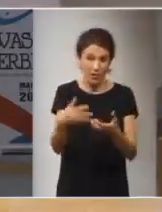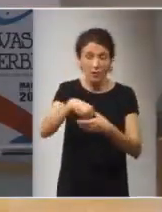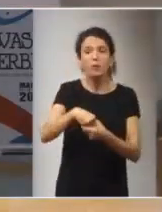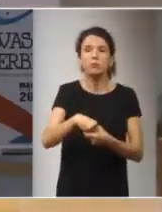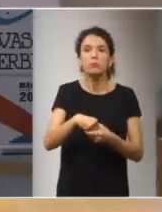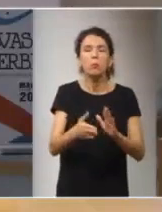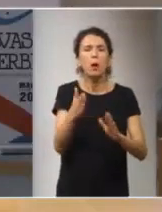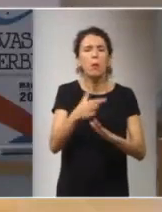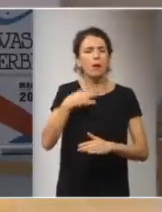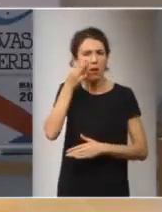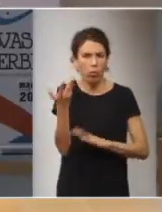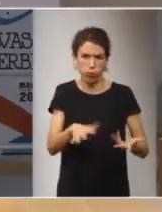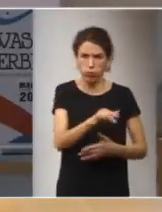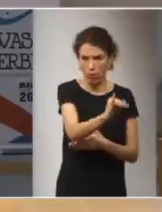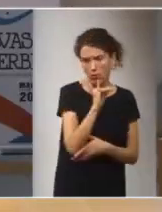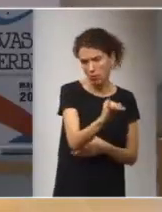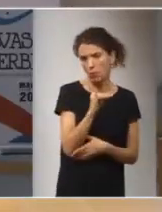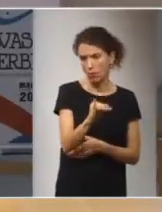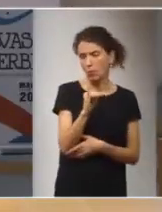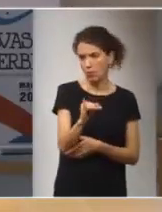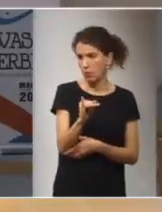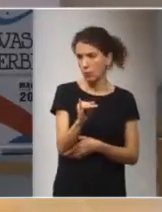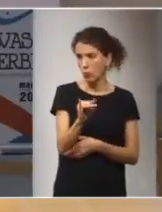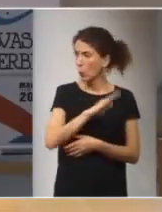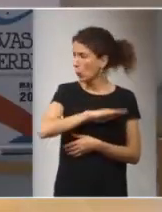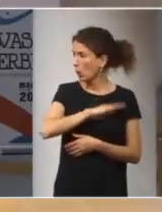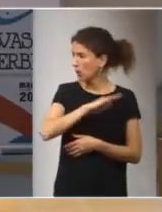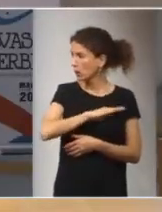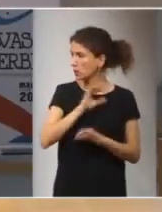convertido en una realidad pues bastante